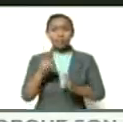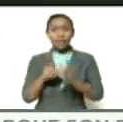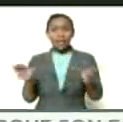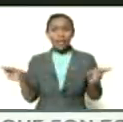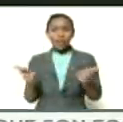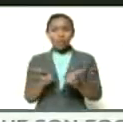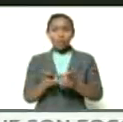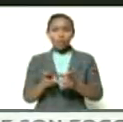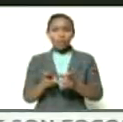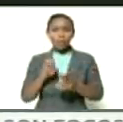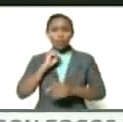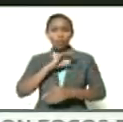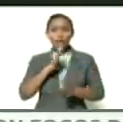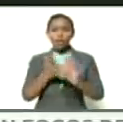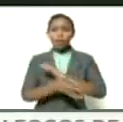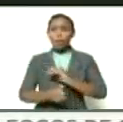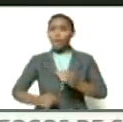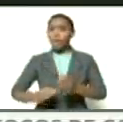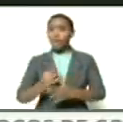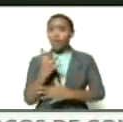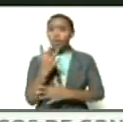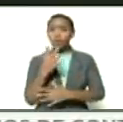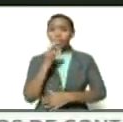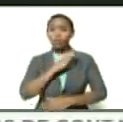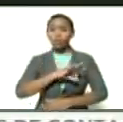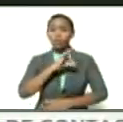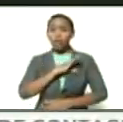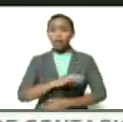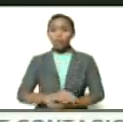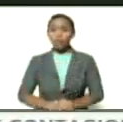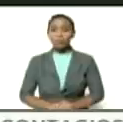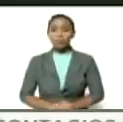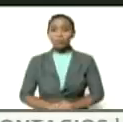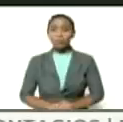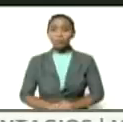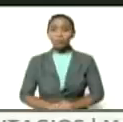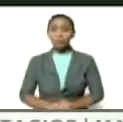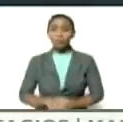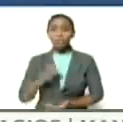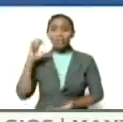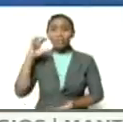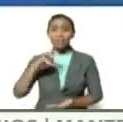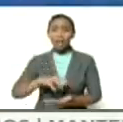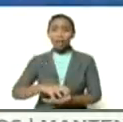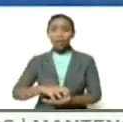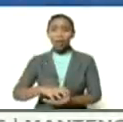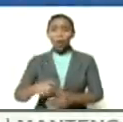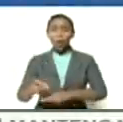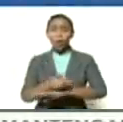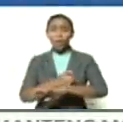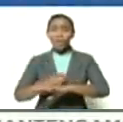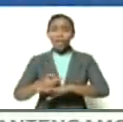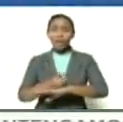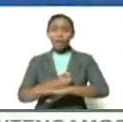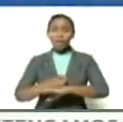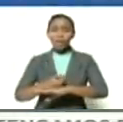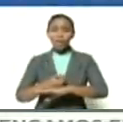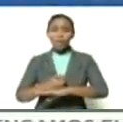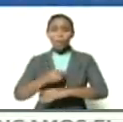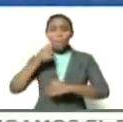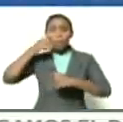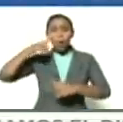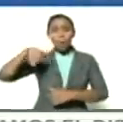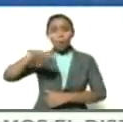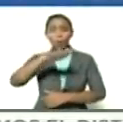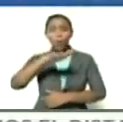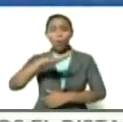los conceptos fundamentales de sociedad estado gobierno pueblo